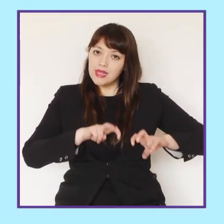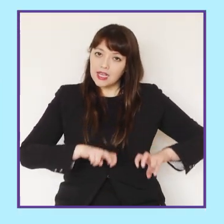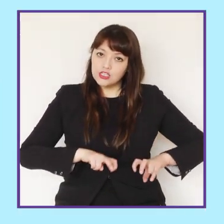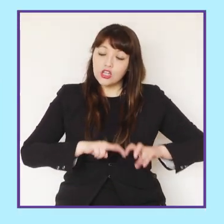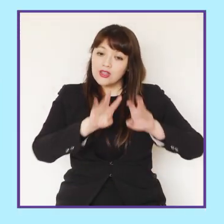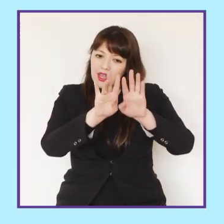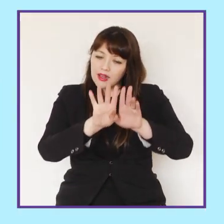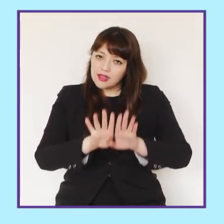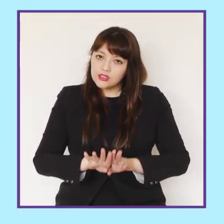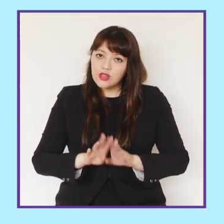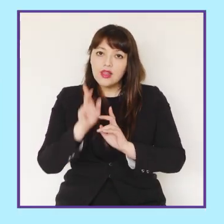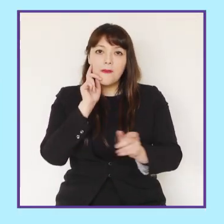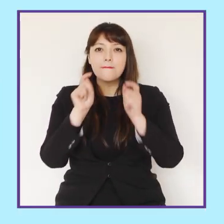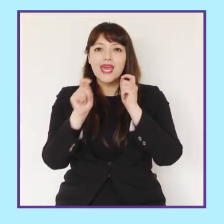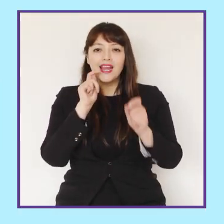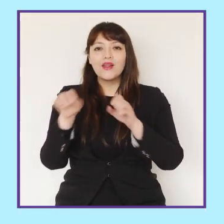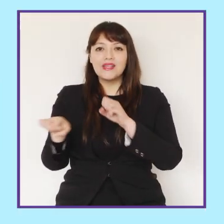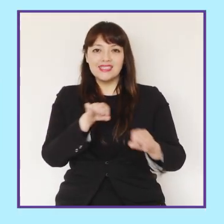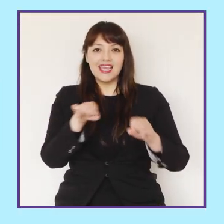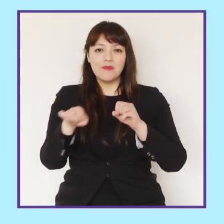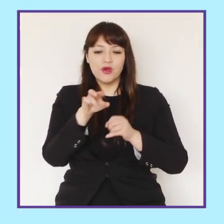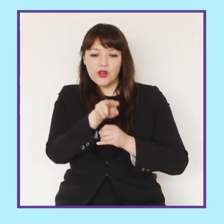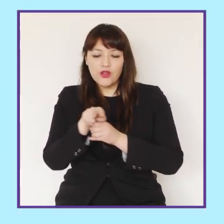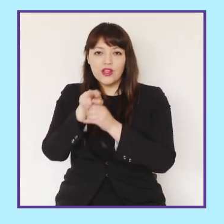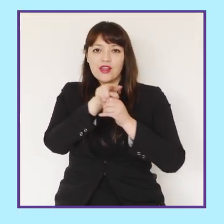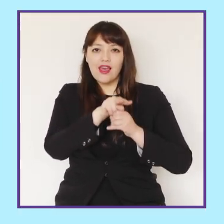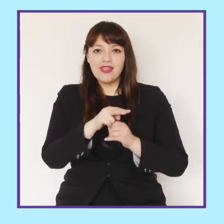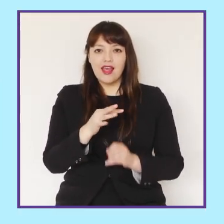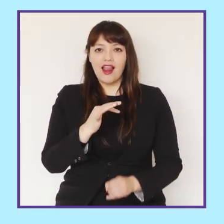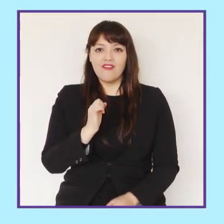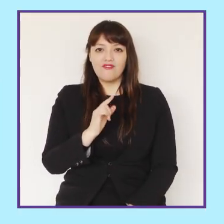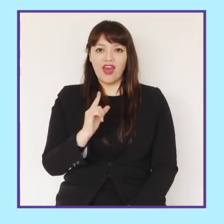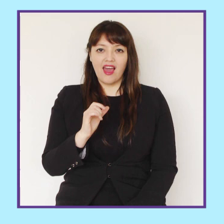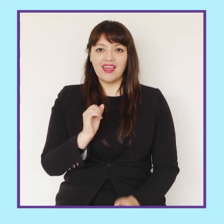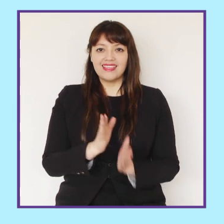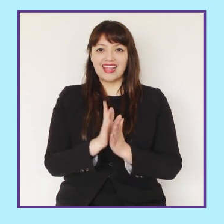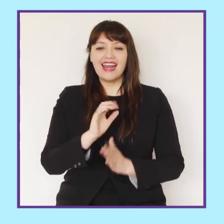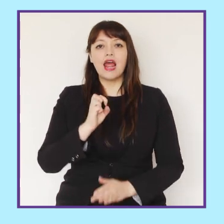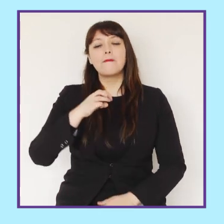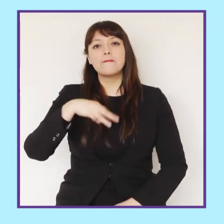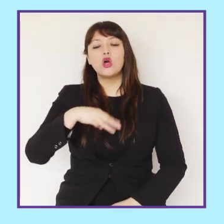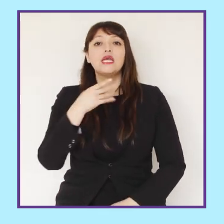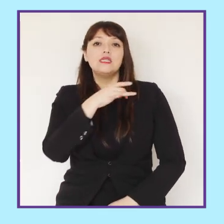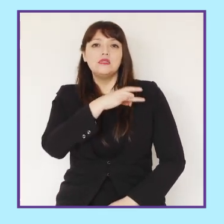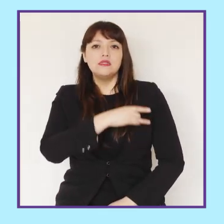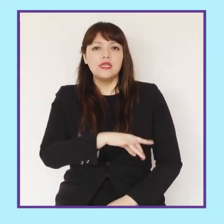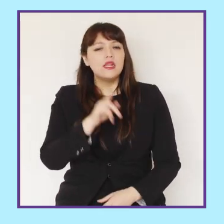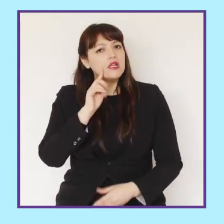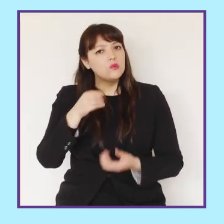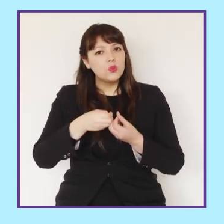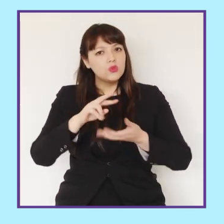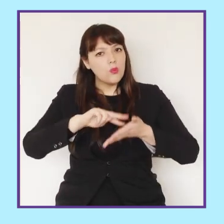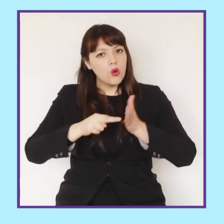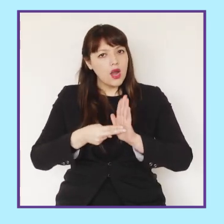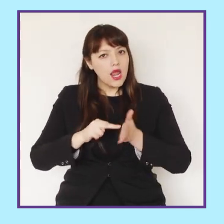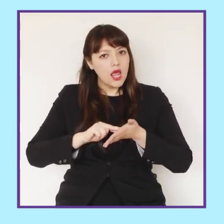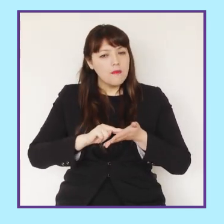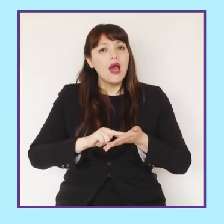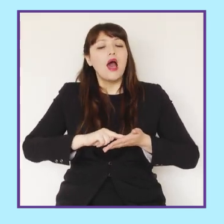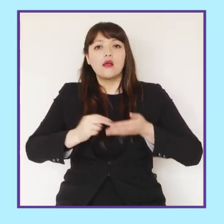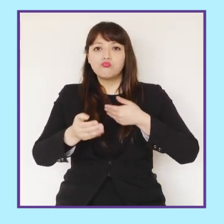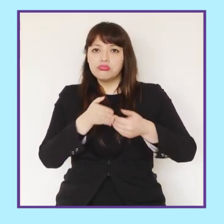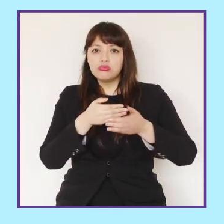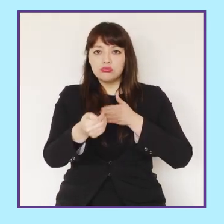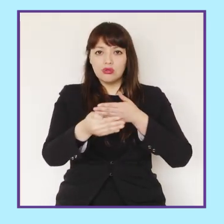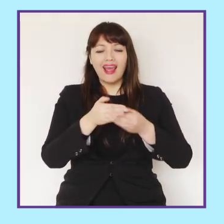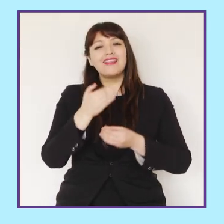Estudio Caracterización del Peligro Sísmico y Monitoreo de la Falla San Ramón Chile es un país de múltiples amenazas, tanto de origen natural